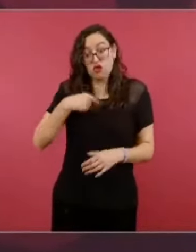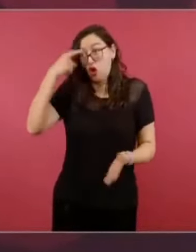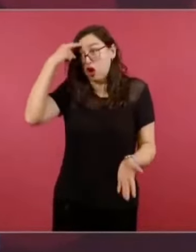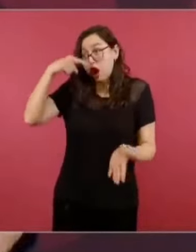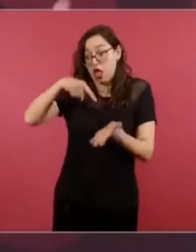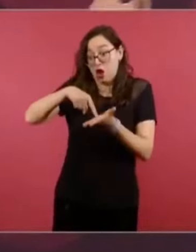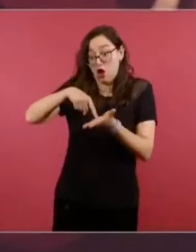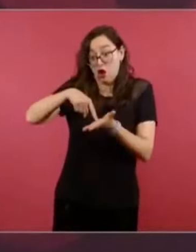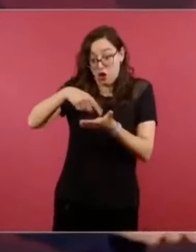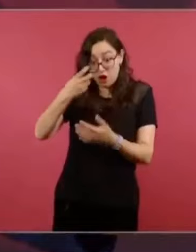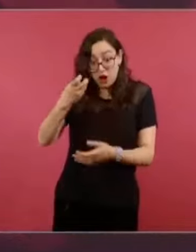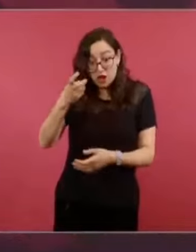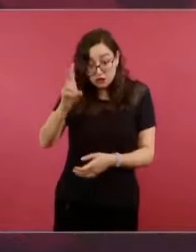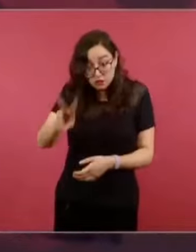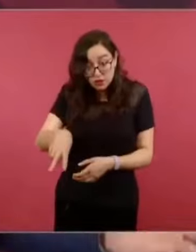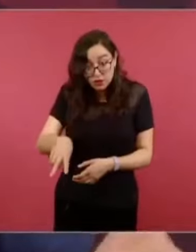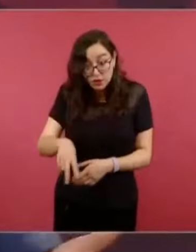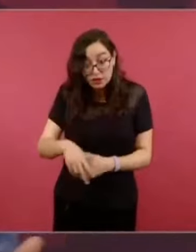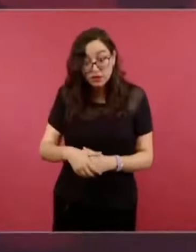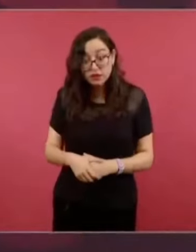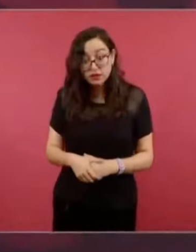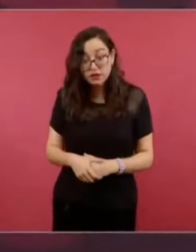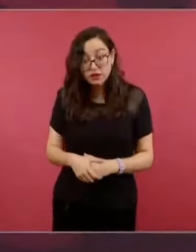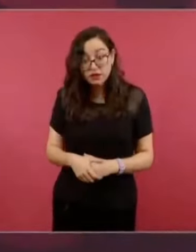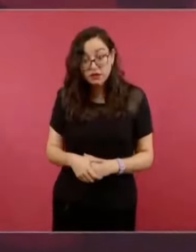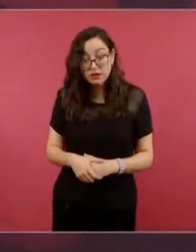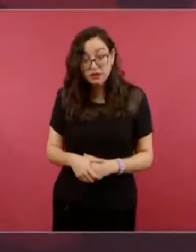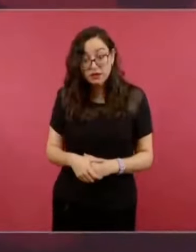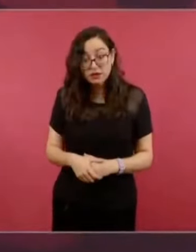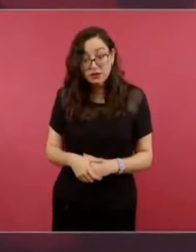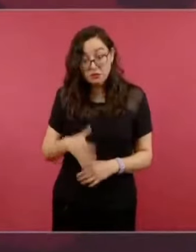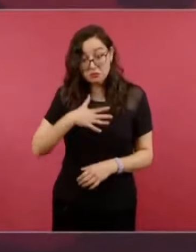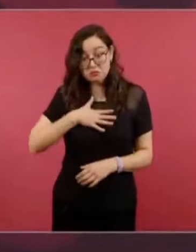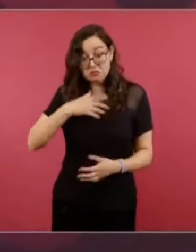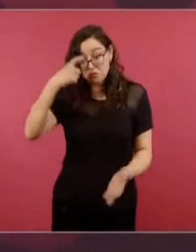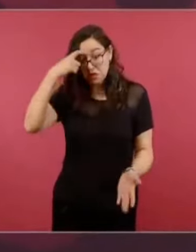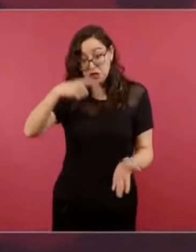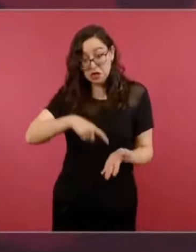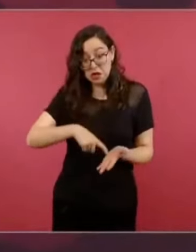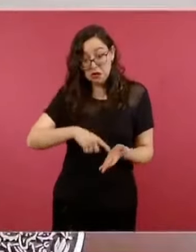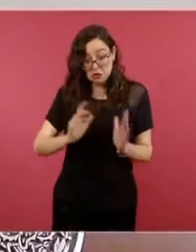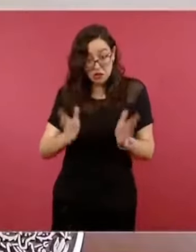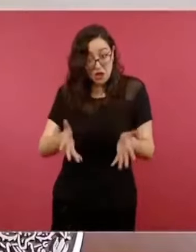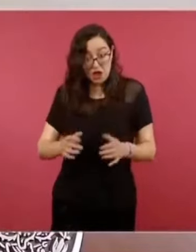Pero a ver, ¿y las pruebas? ¿Dónde están?